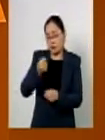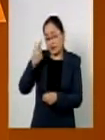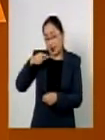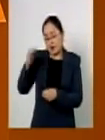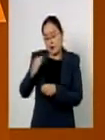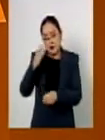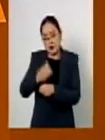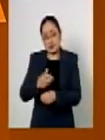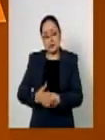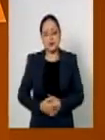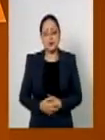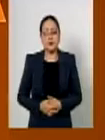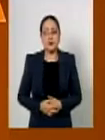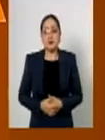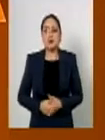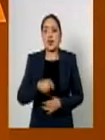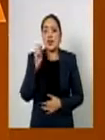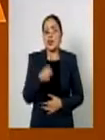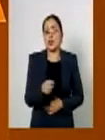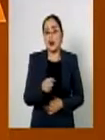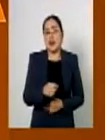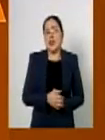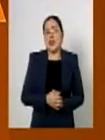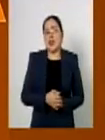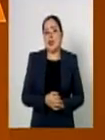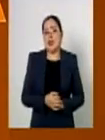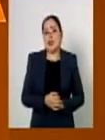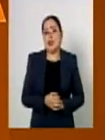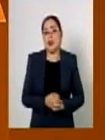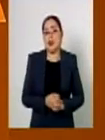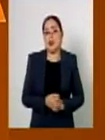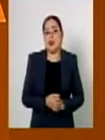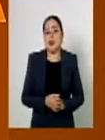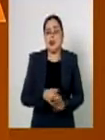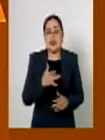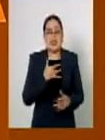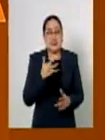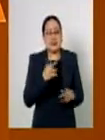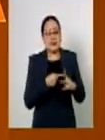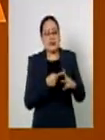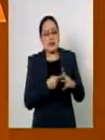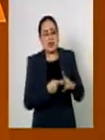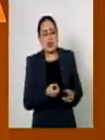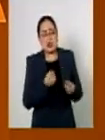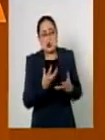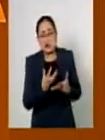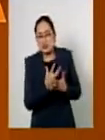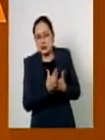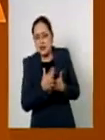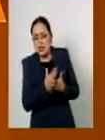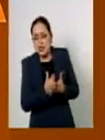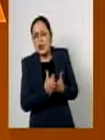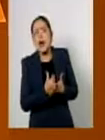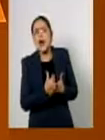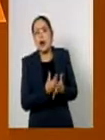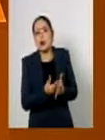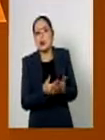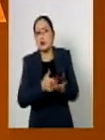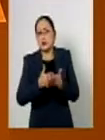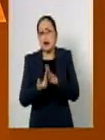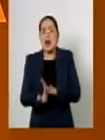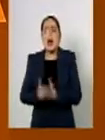es decir, ha habido una subestimación de los ingresos siempre resultan